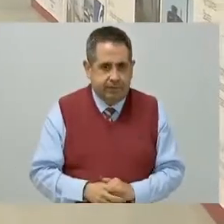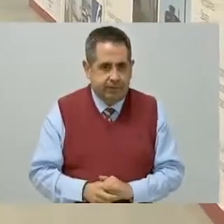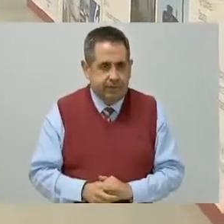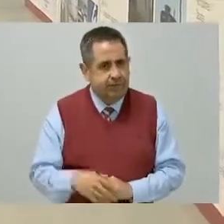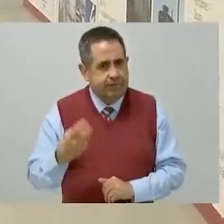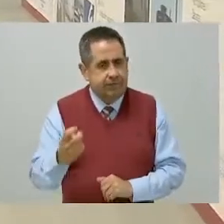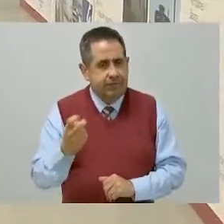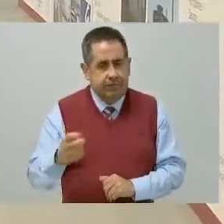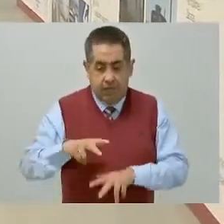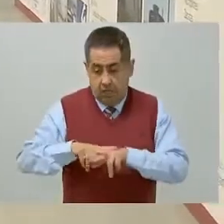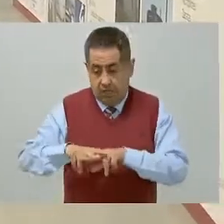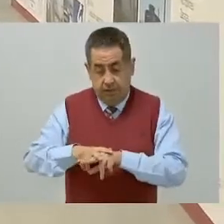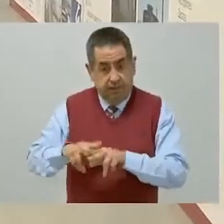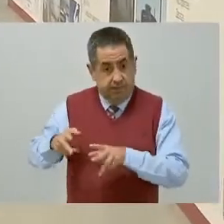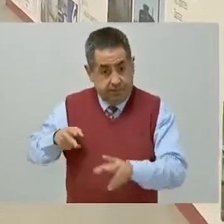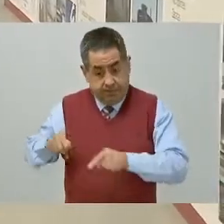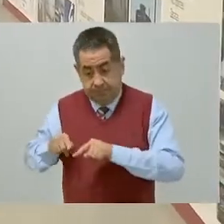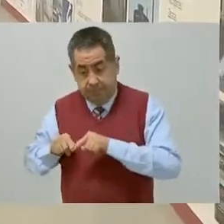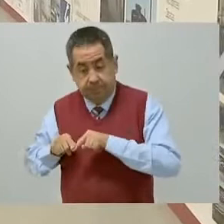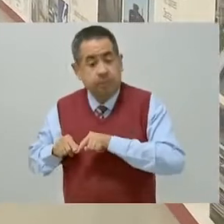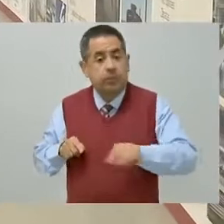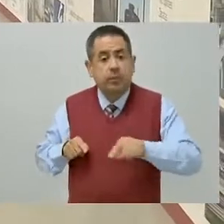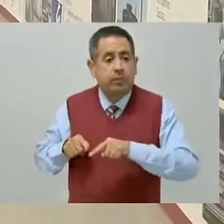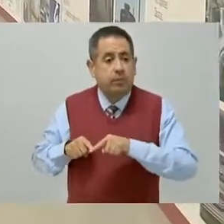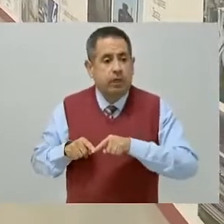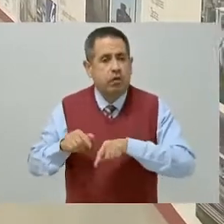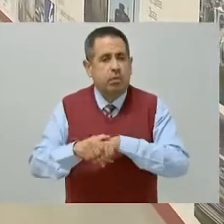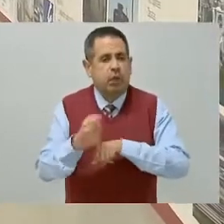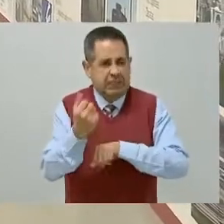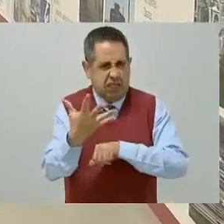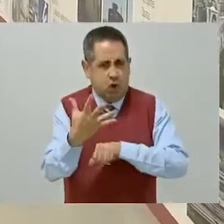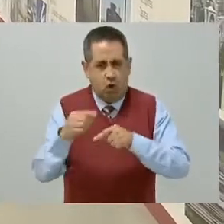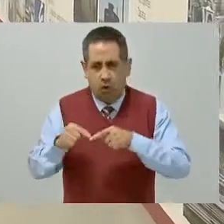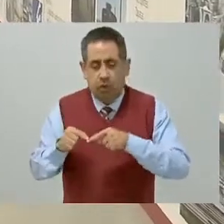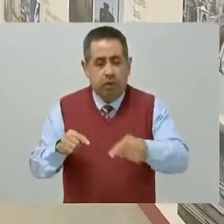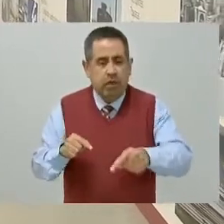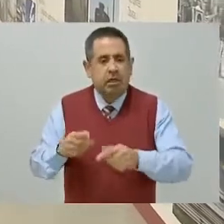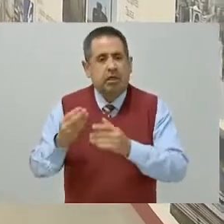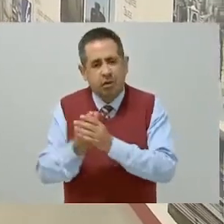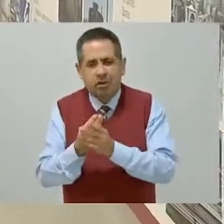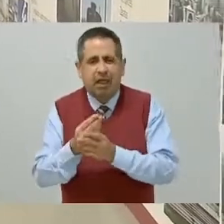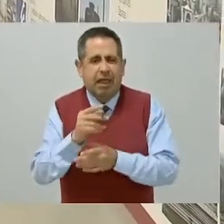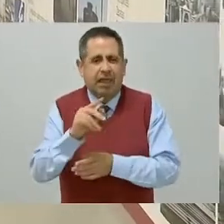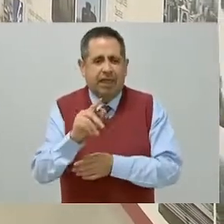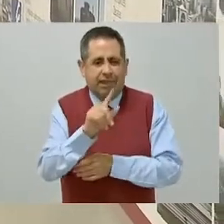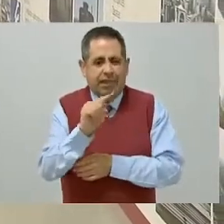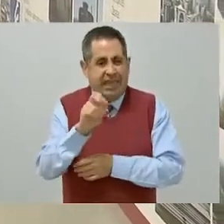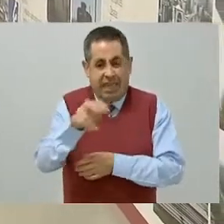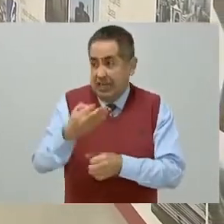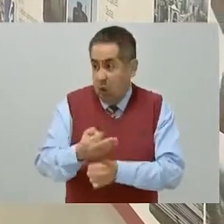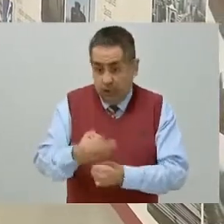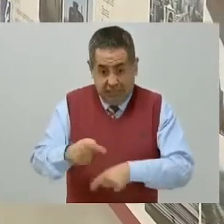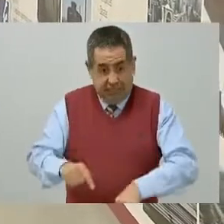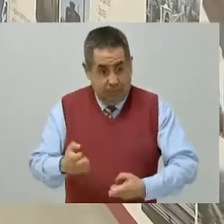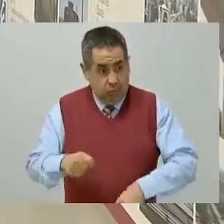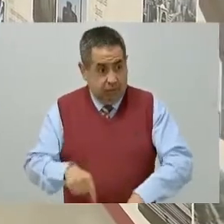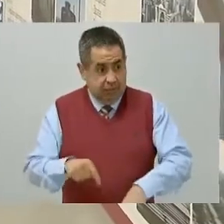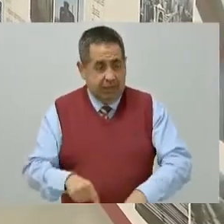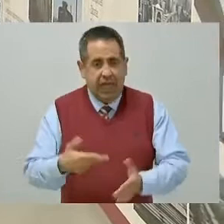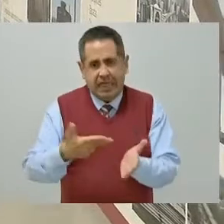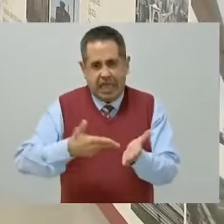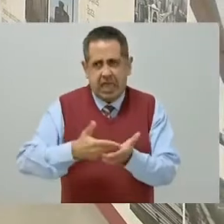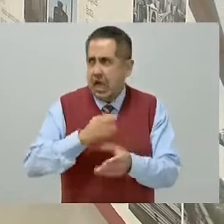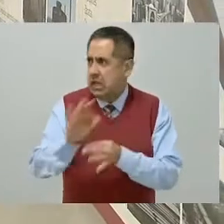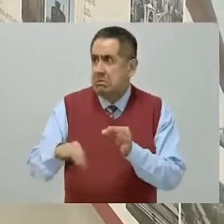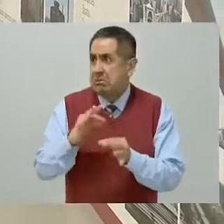El tramo de cinco, que es tacheres y cocheras, que es justamente donde estamos, está terminado.